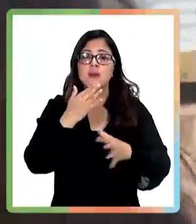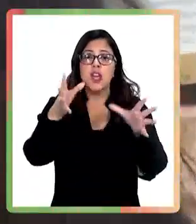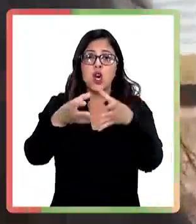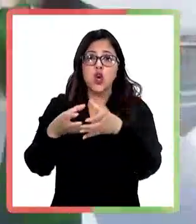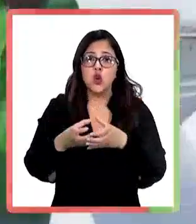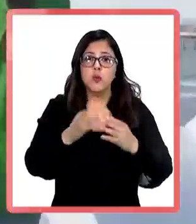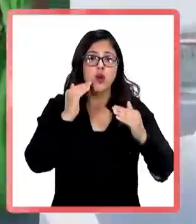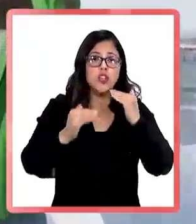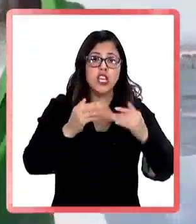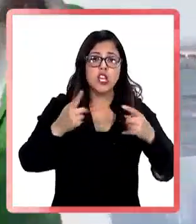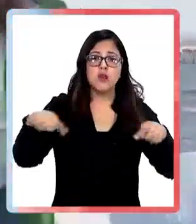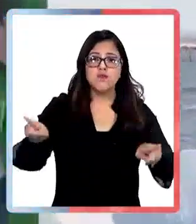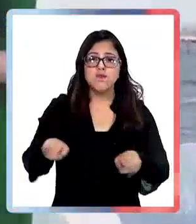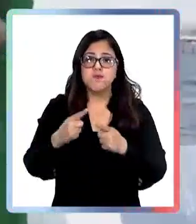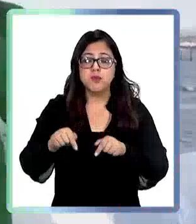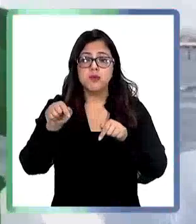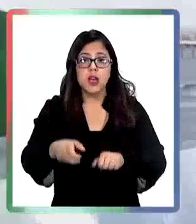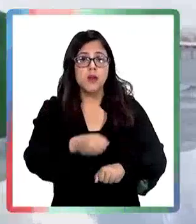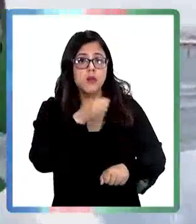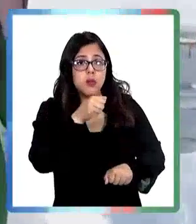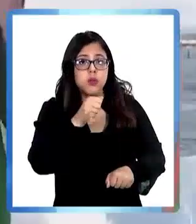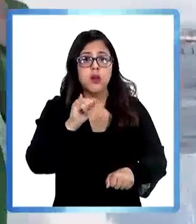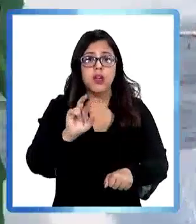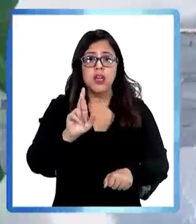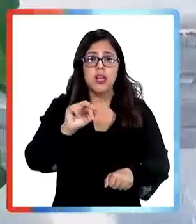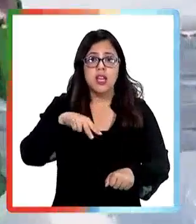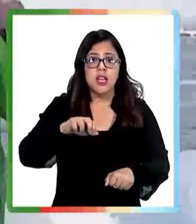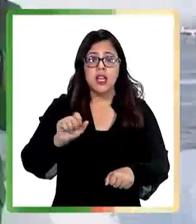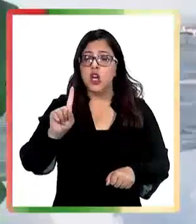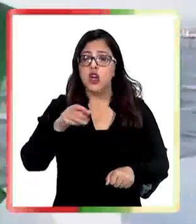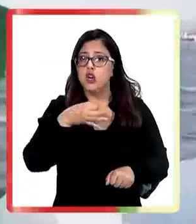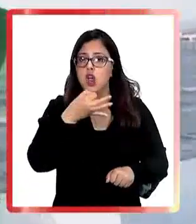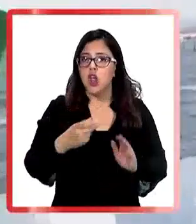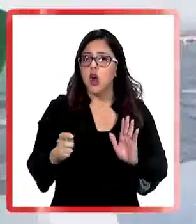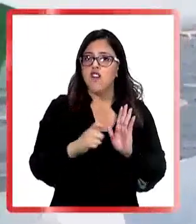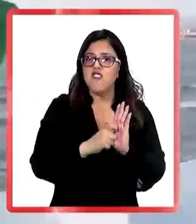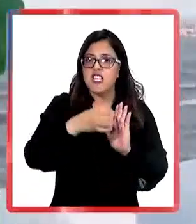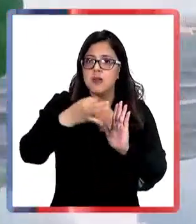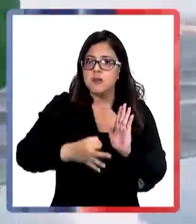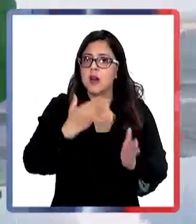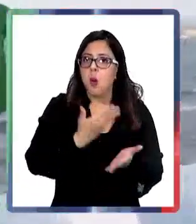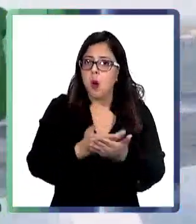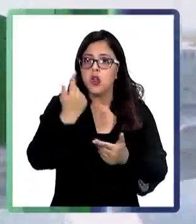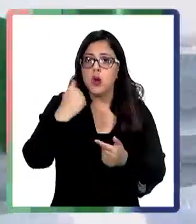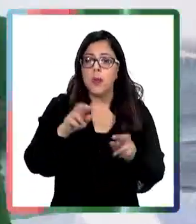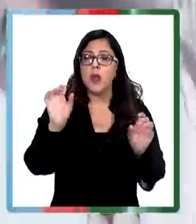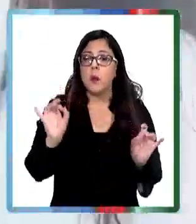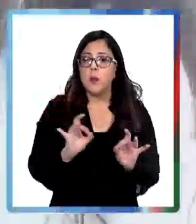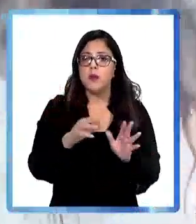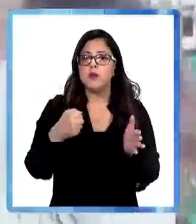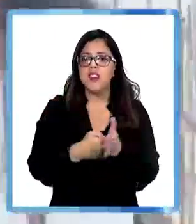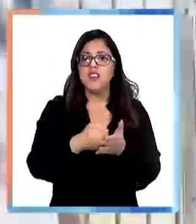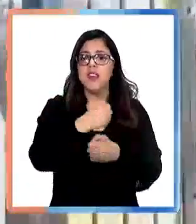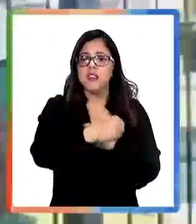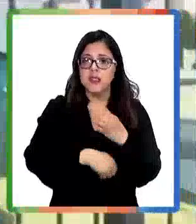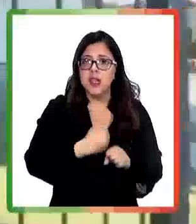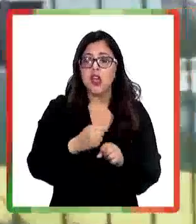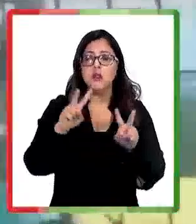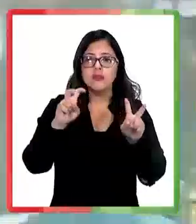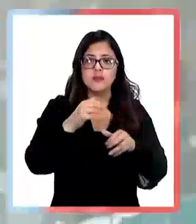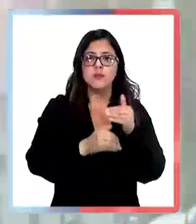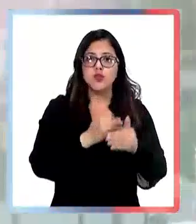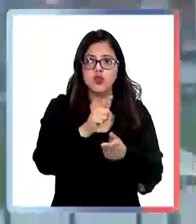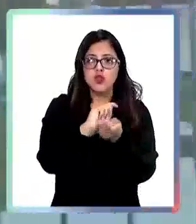Infantiles de Chile. En una rueda de prensa, Caramanos no estableció una fecha fija, pero espera que sea cerca de fin de año para que los